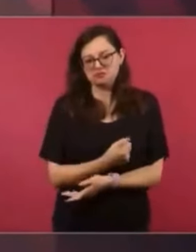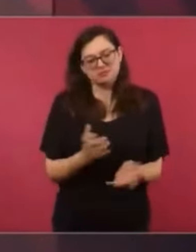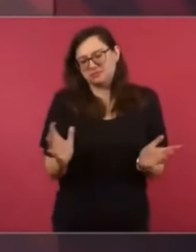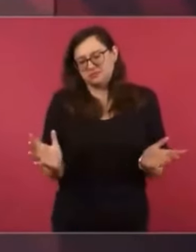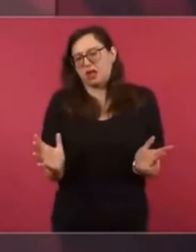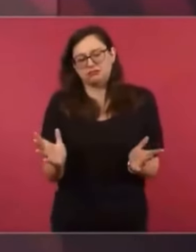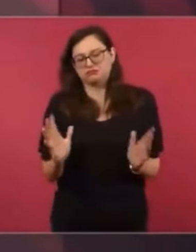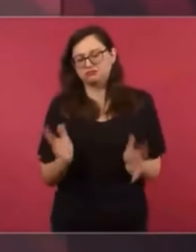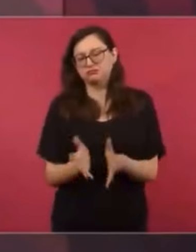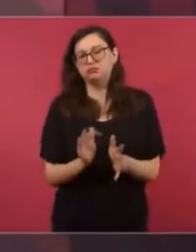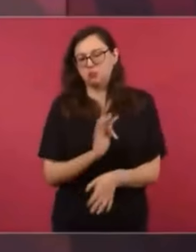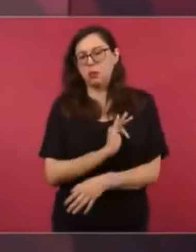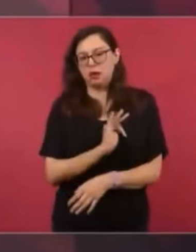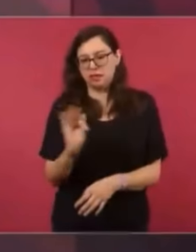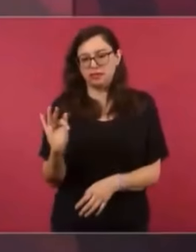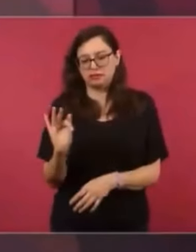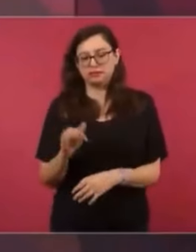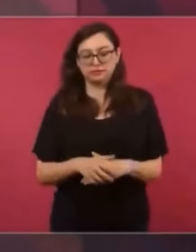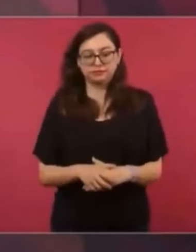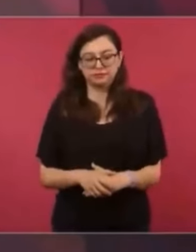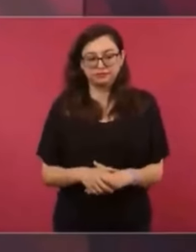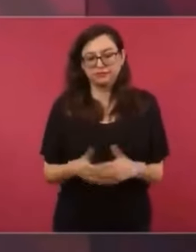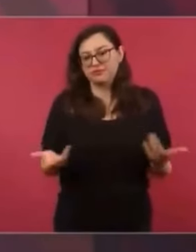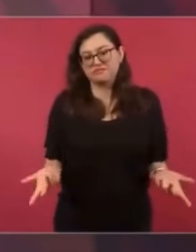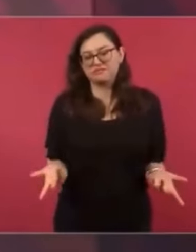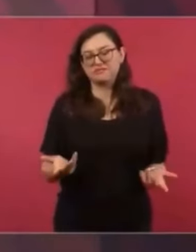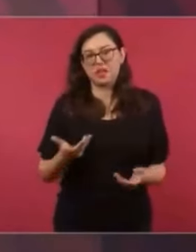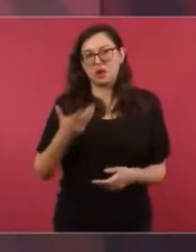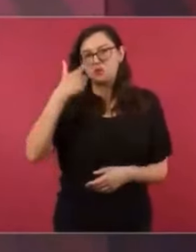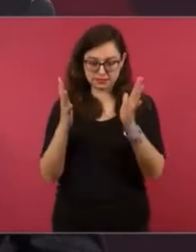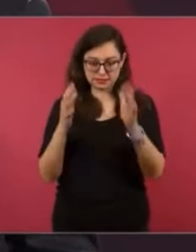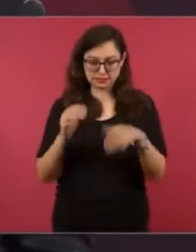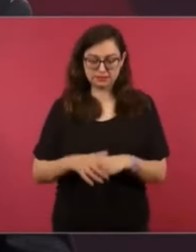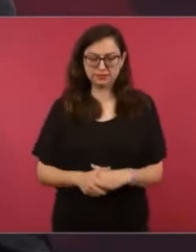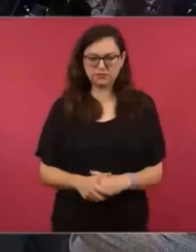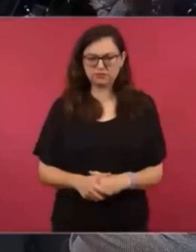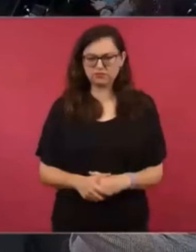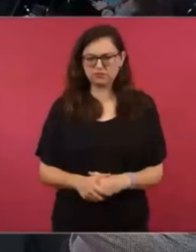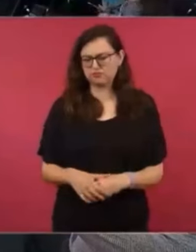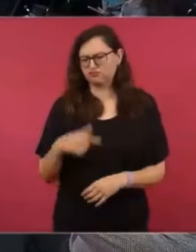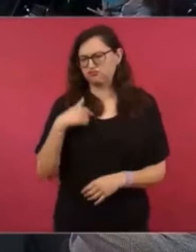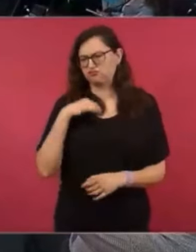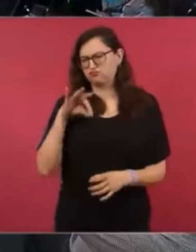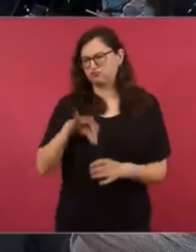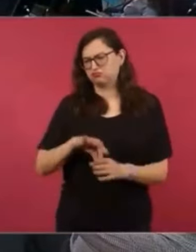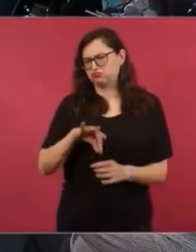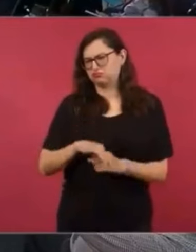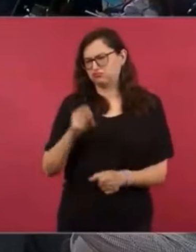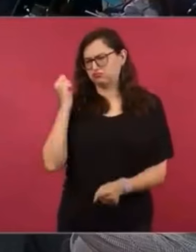saben. La verdad que ya se sabe a esa hora. Temprano, no